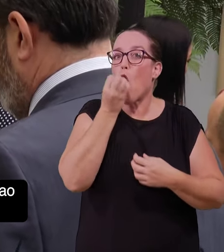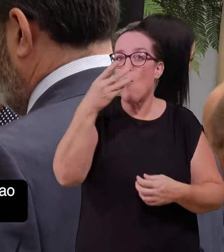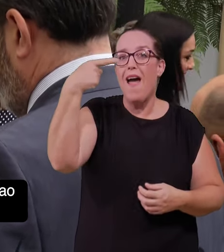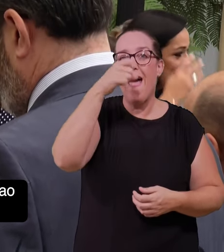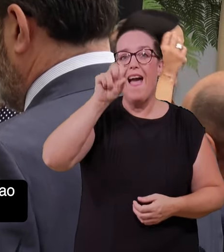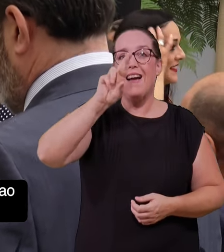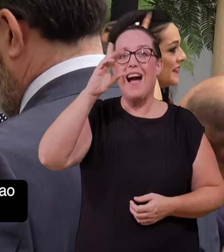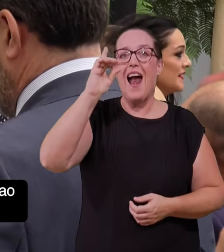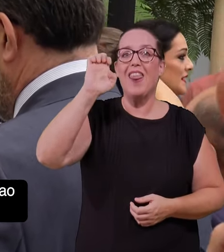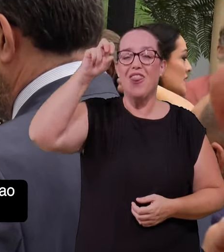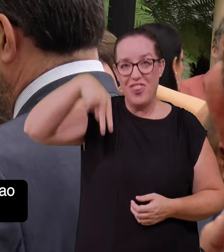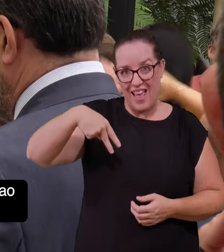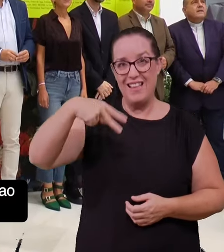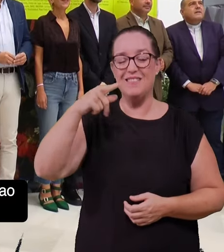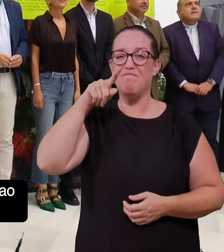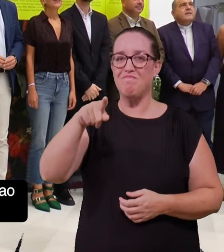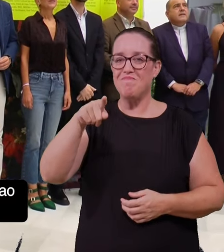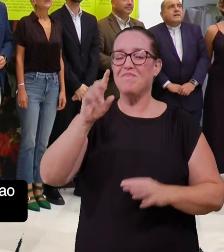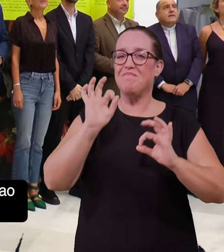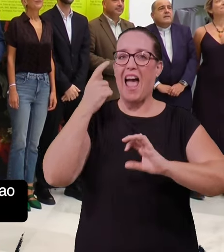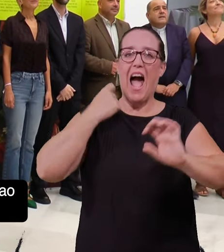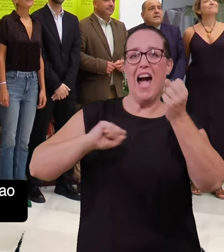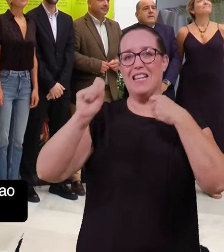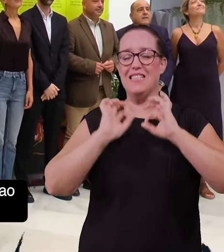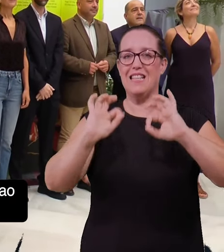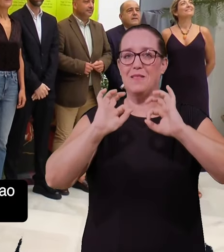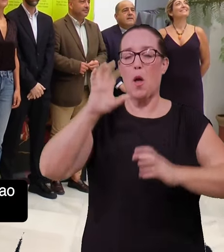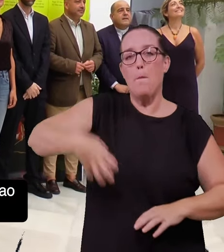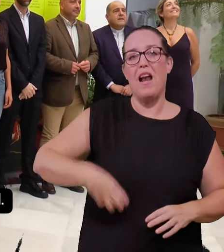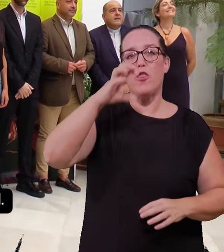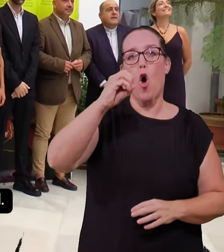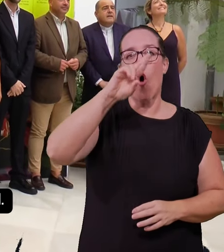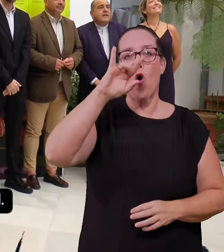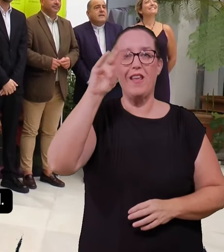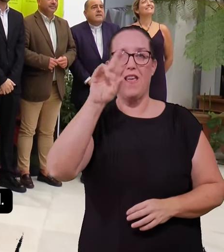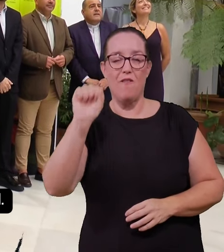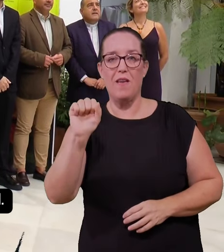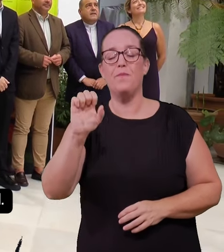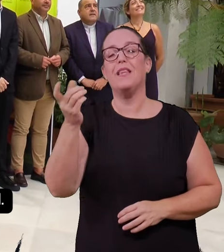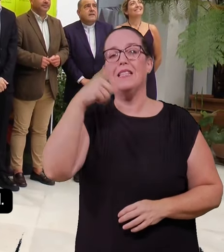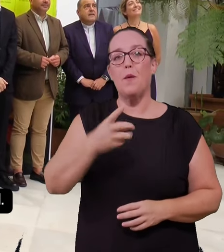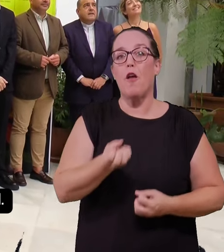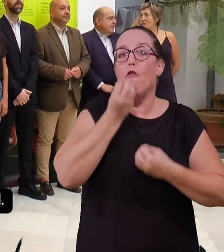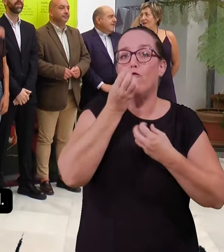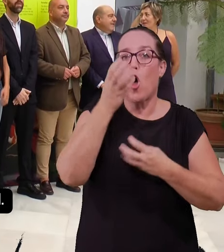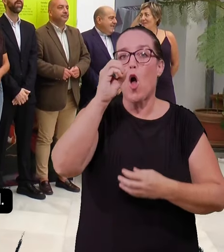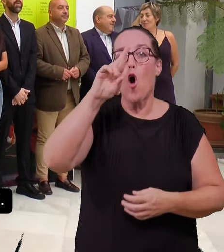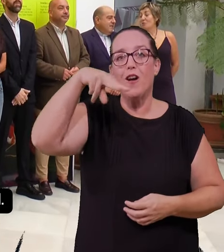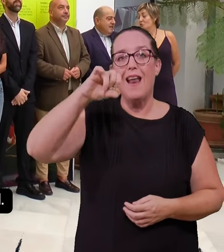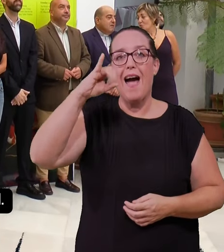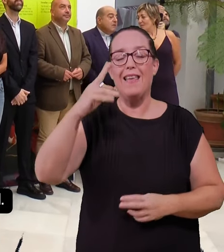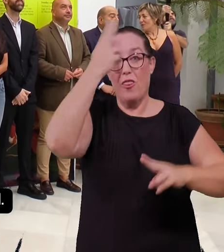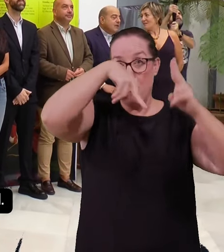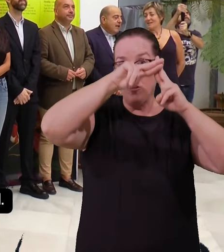Diputación de Córdoba, Tadá Ocer en el Museo Arqueológico y Harriet Parry en el Patio de los Naranjos de la Mezquita Catedral.